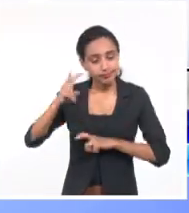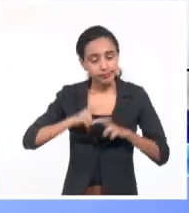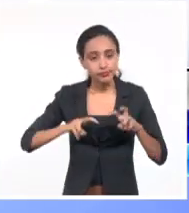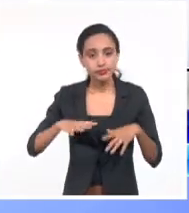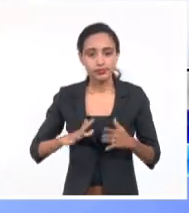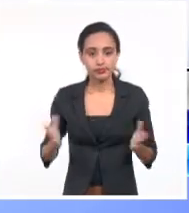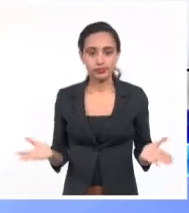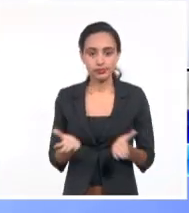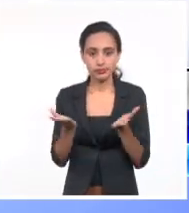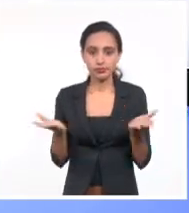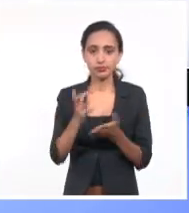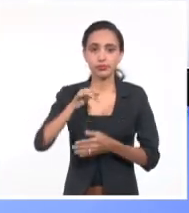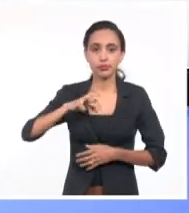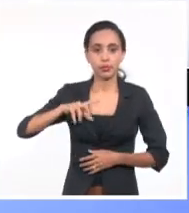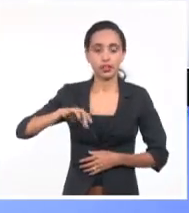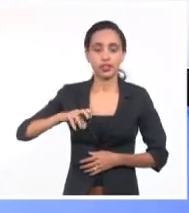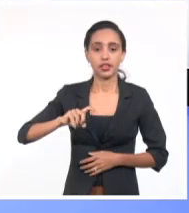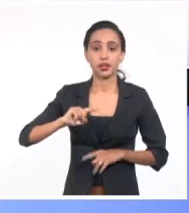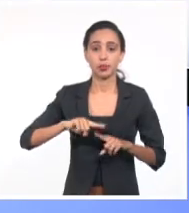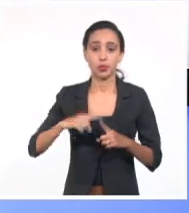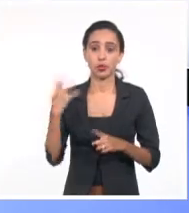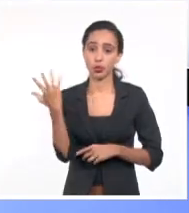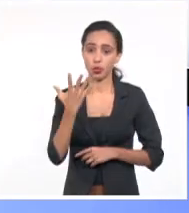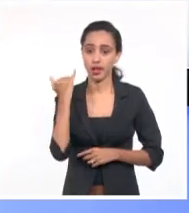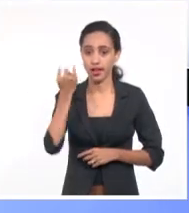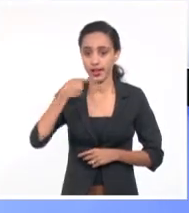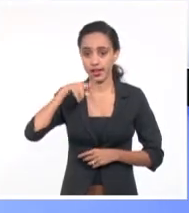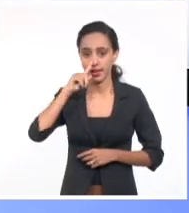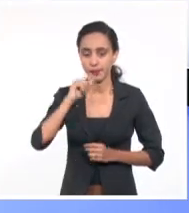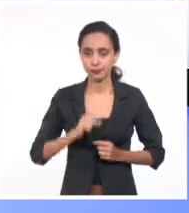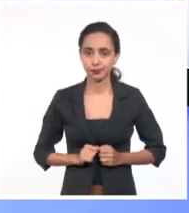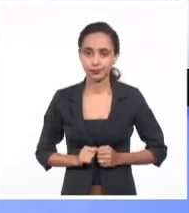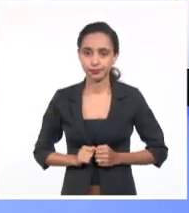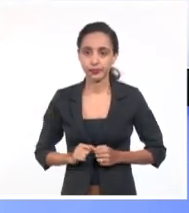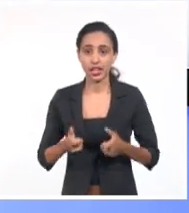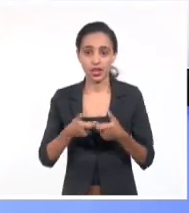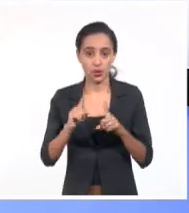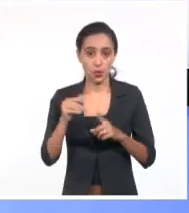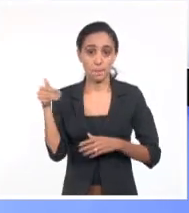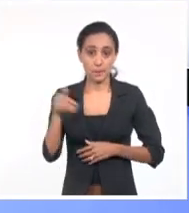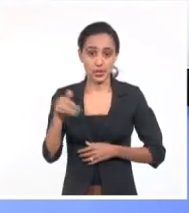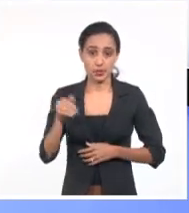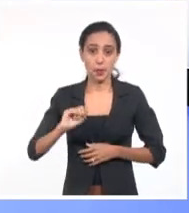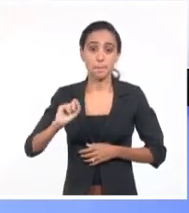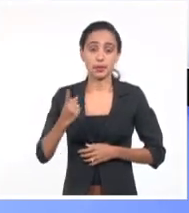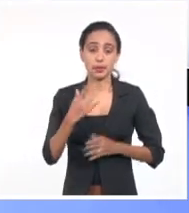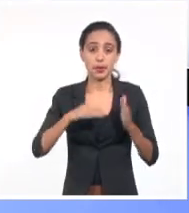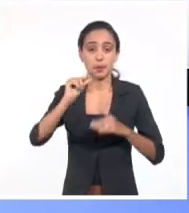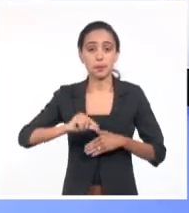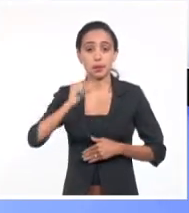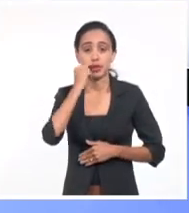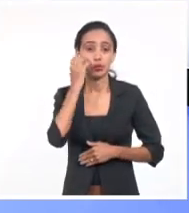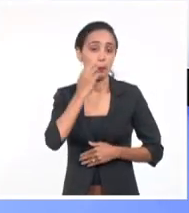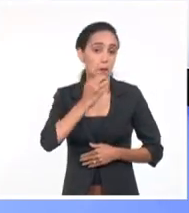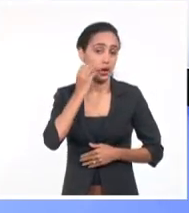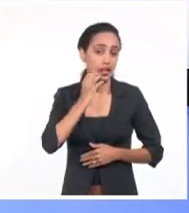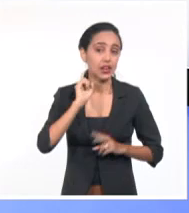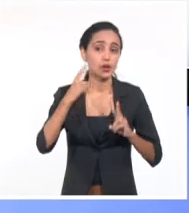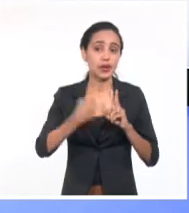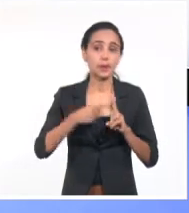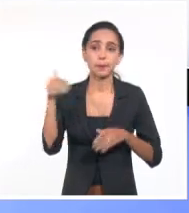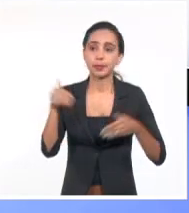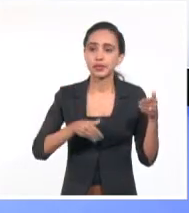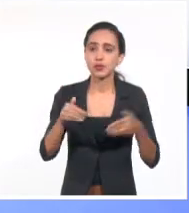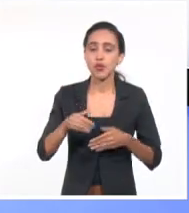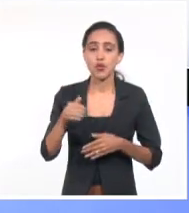de la recuperación en Pinar del Río tras el paso del huracán Ia. El encuentro estuvo dirigido por el primer ministro Manuel Marrero Cruz y participó